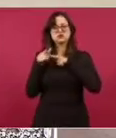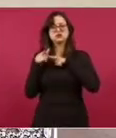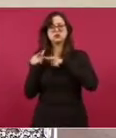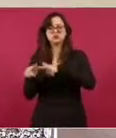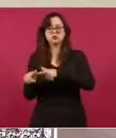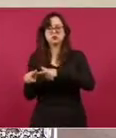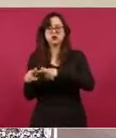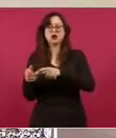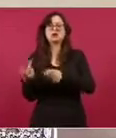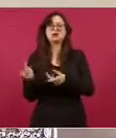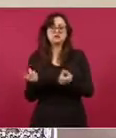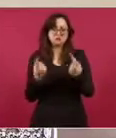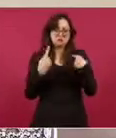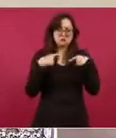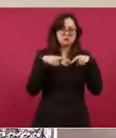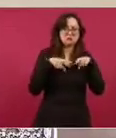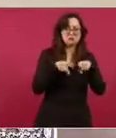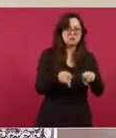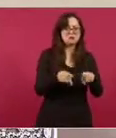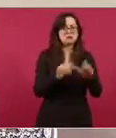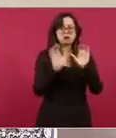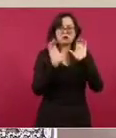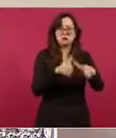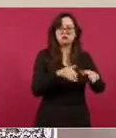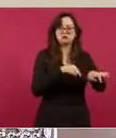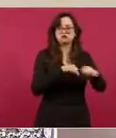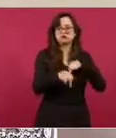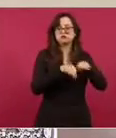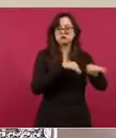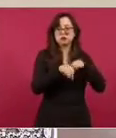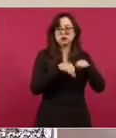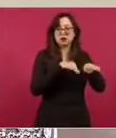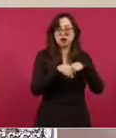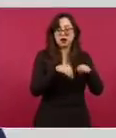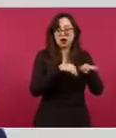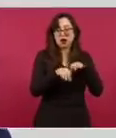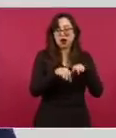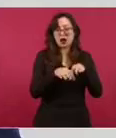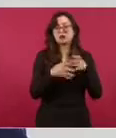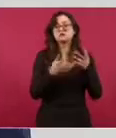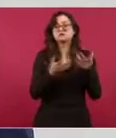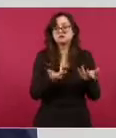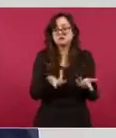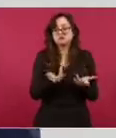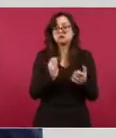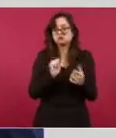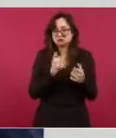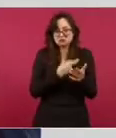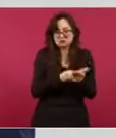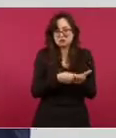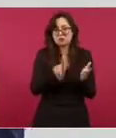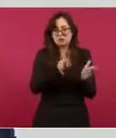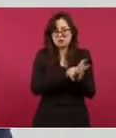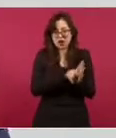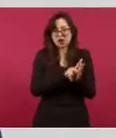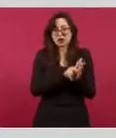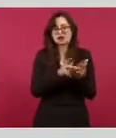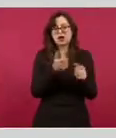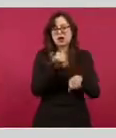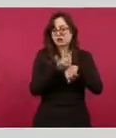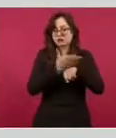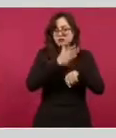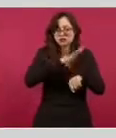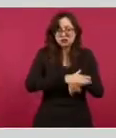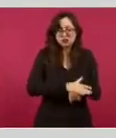poder al mismo tiempo tomar alguna de las bases para la consulta externa, para alguna plaza de cirugía, incluso para cargos normativos en la